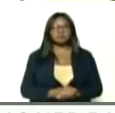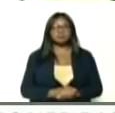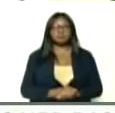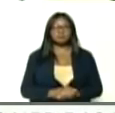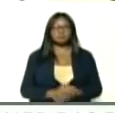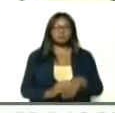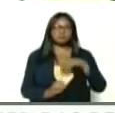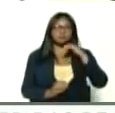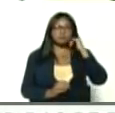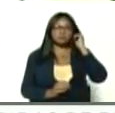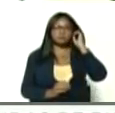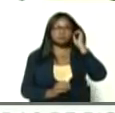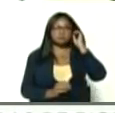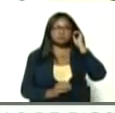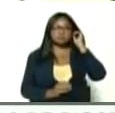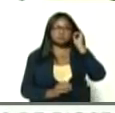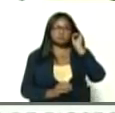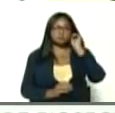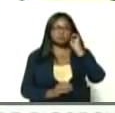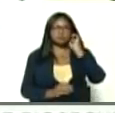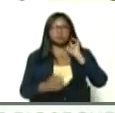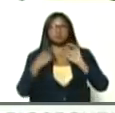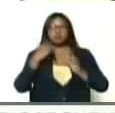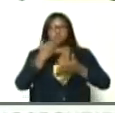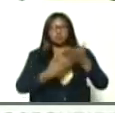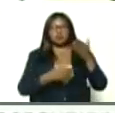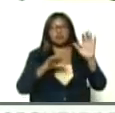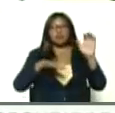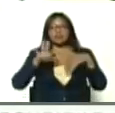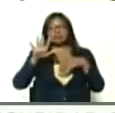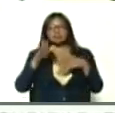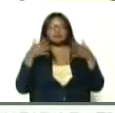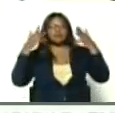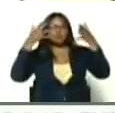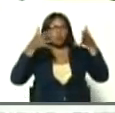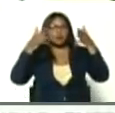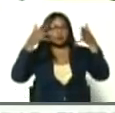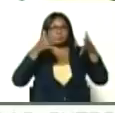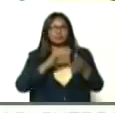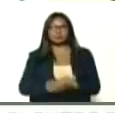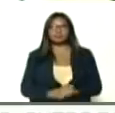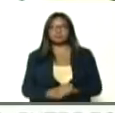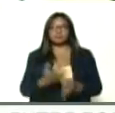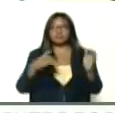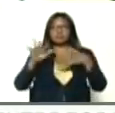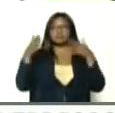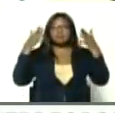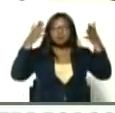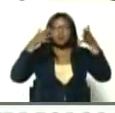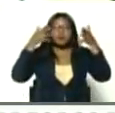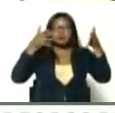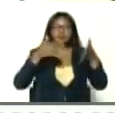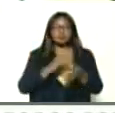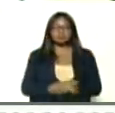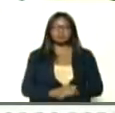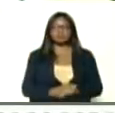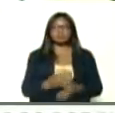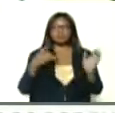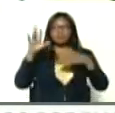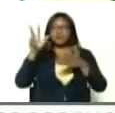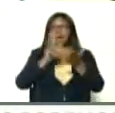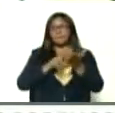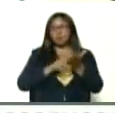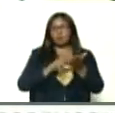aquí, yo, el documento, de 15 sugerencias, 15, señora vicepresidencia, las 15, están